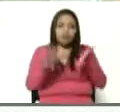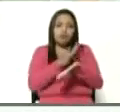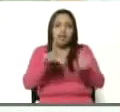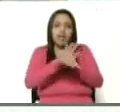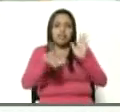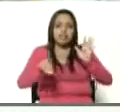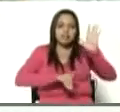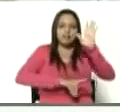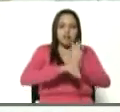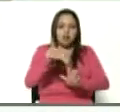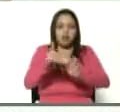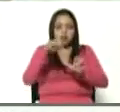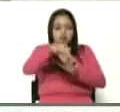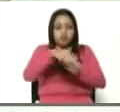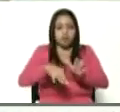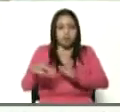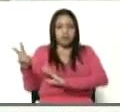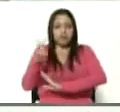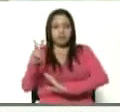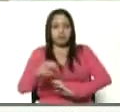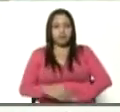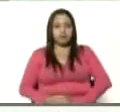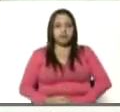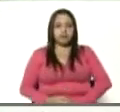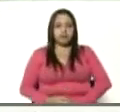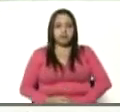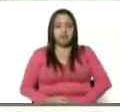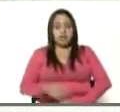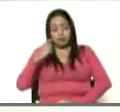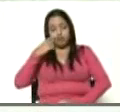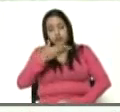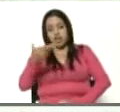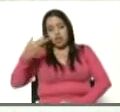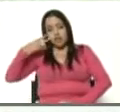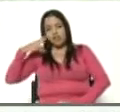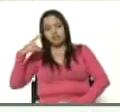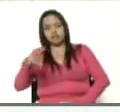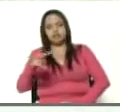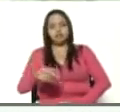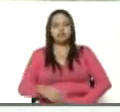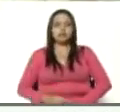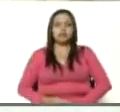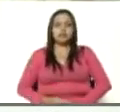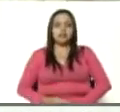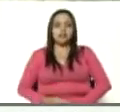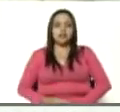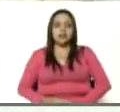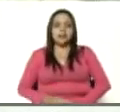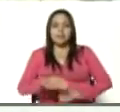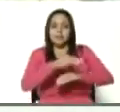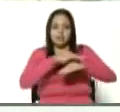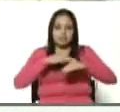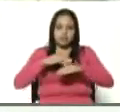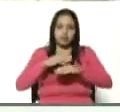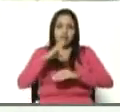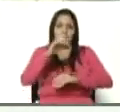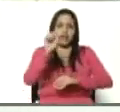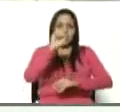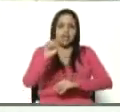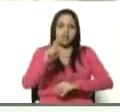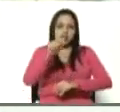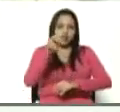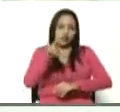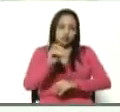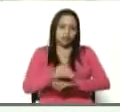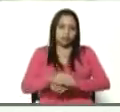del desarrollo agrícola de Venezuela. Así lo verán, señor ministro Castro Sotelo. Póngale duro